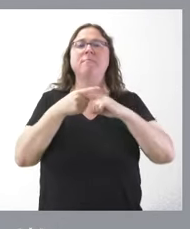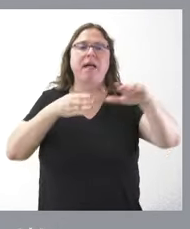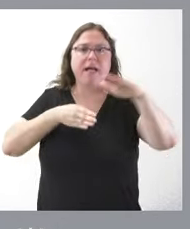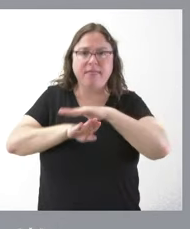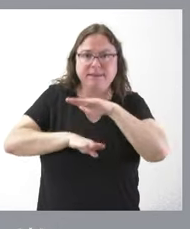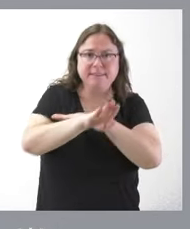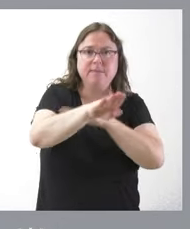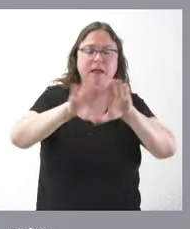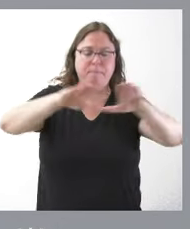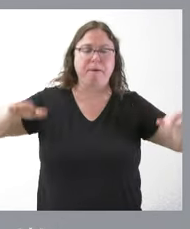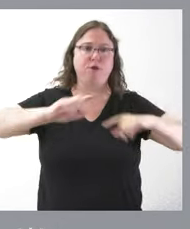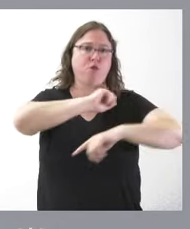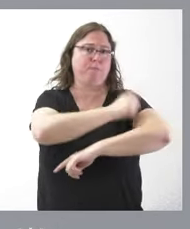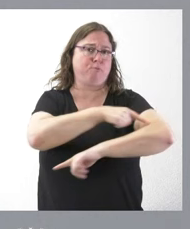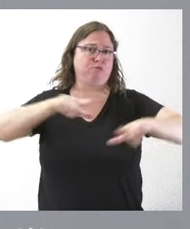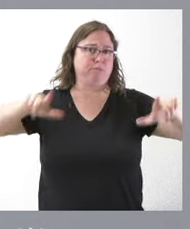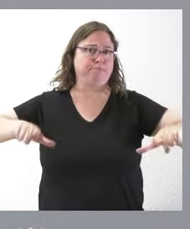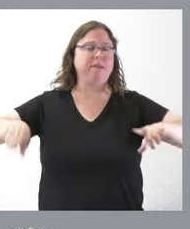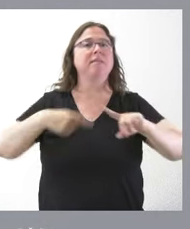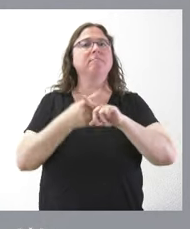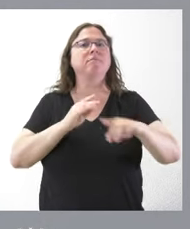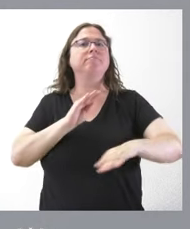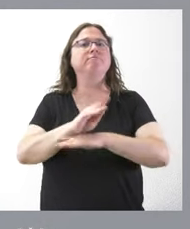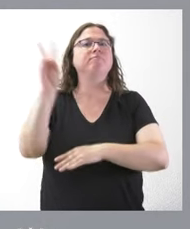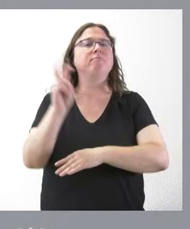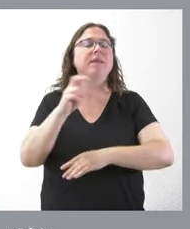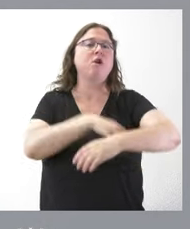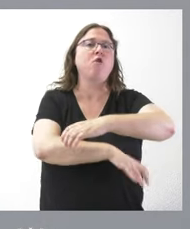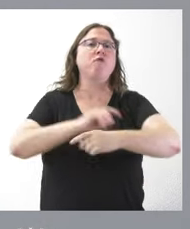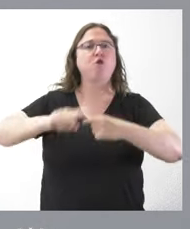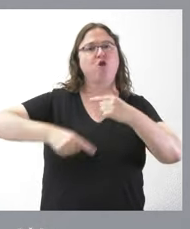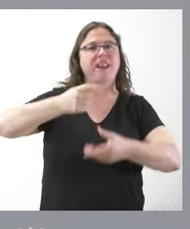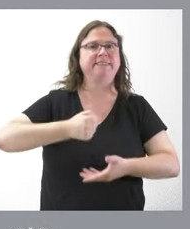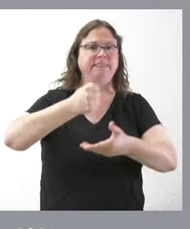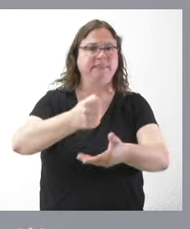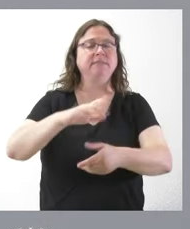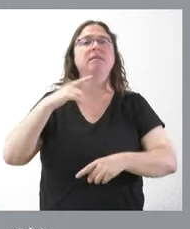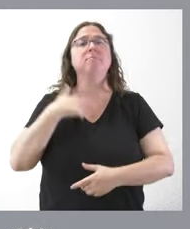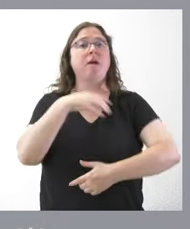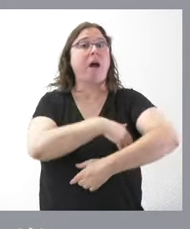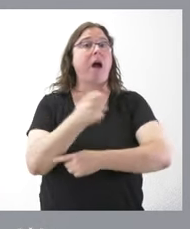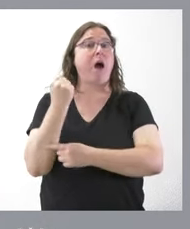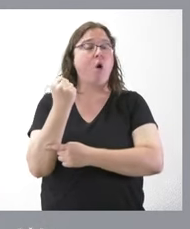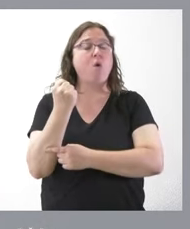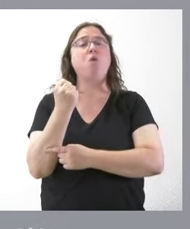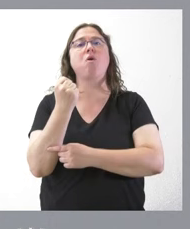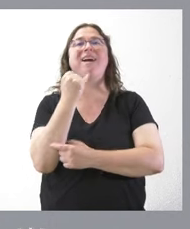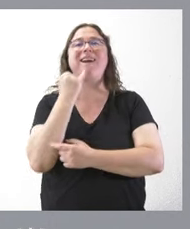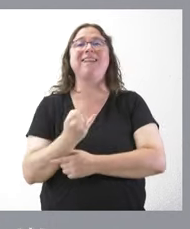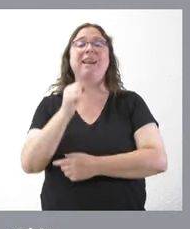del pabellón del complejo deportivo y se financian con fondos Next Generation. El ahorro de energía que se prevé son el